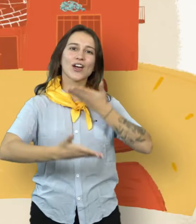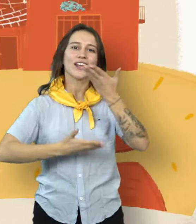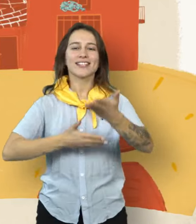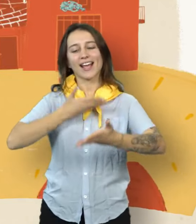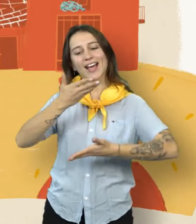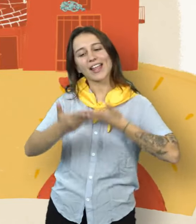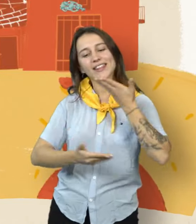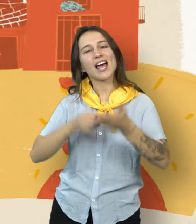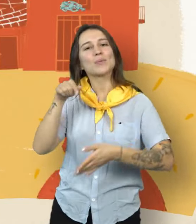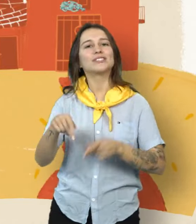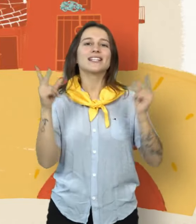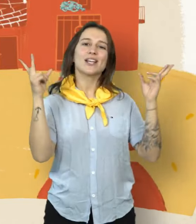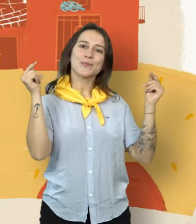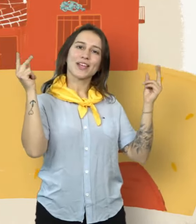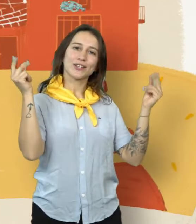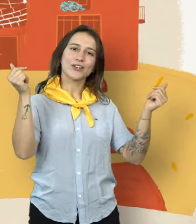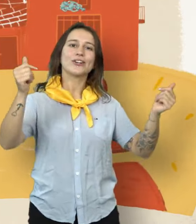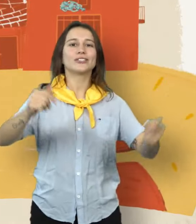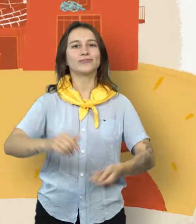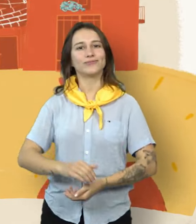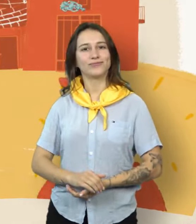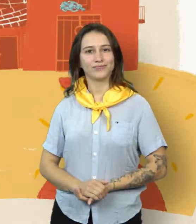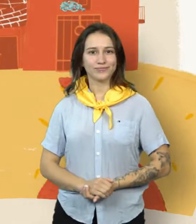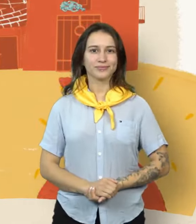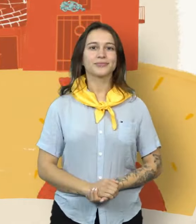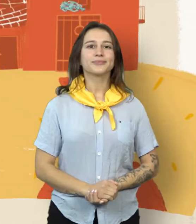canciones, cantamos este pericón.